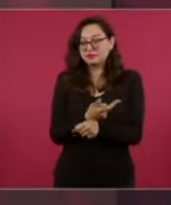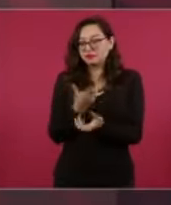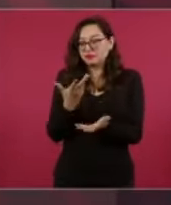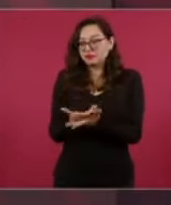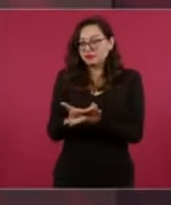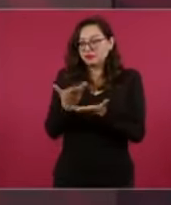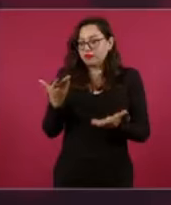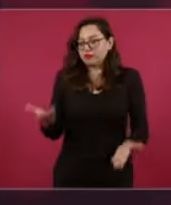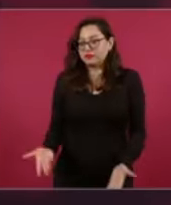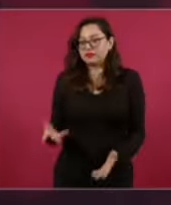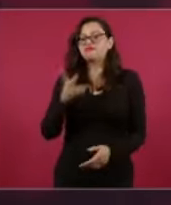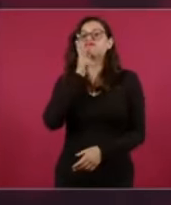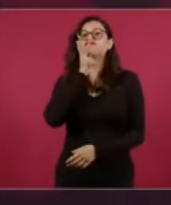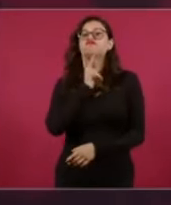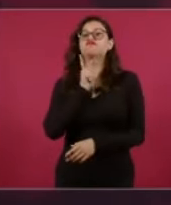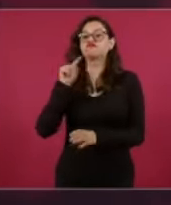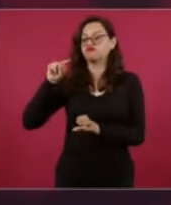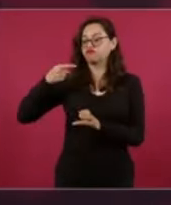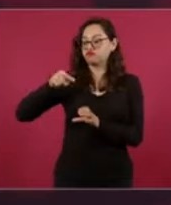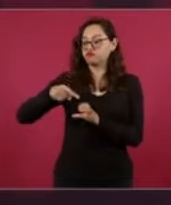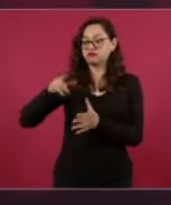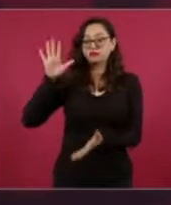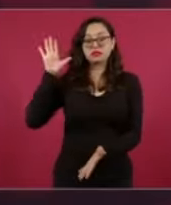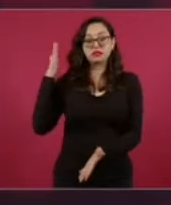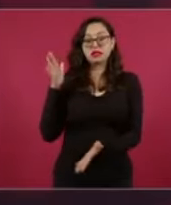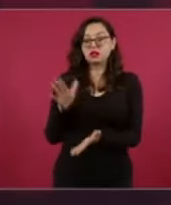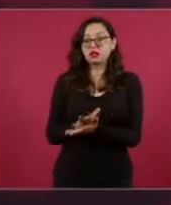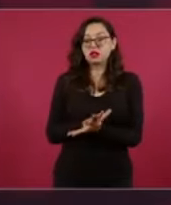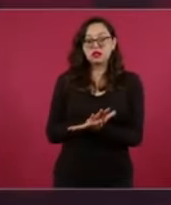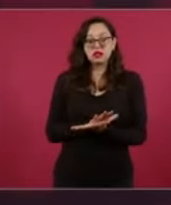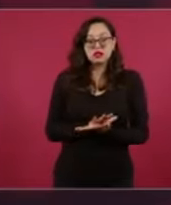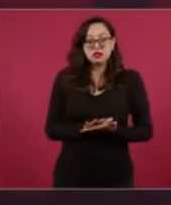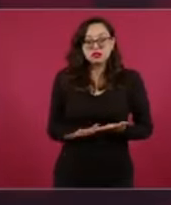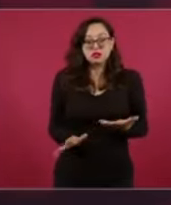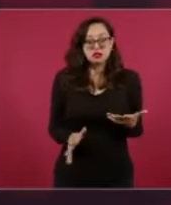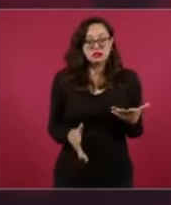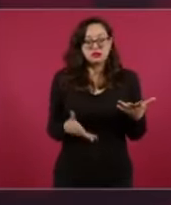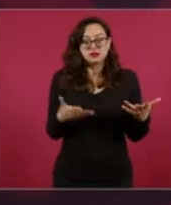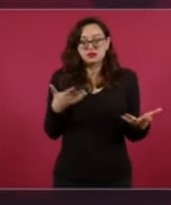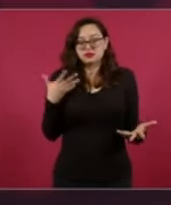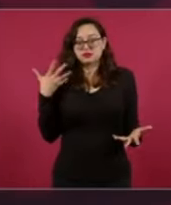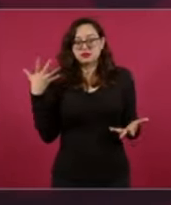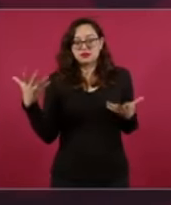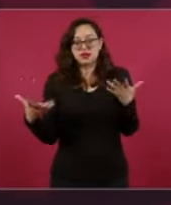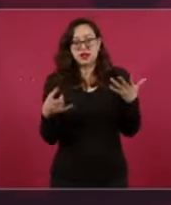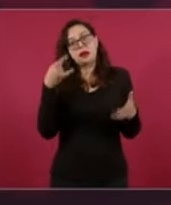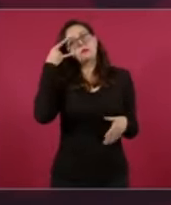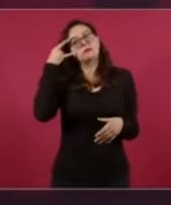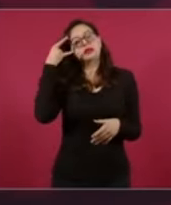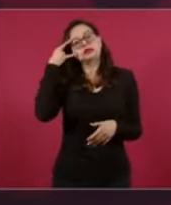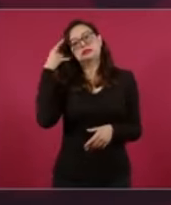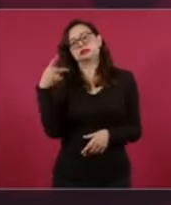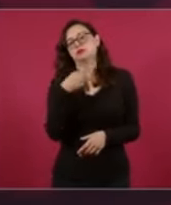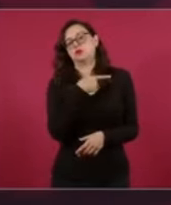Campeche carece